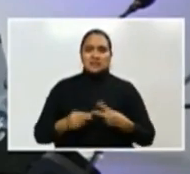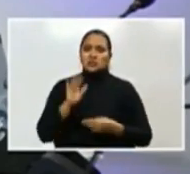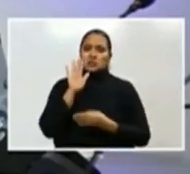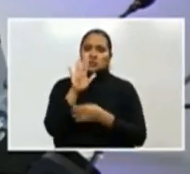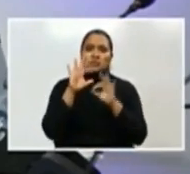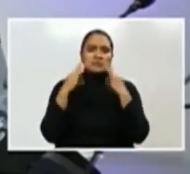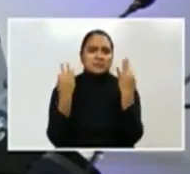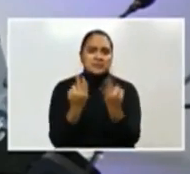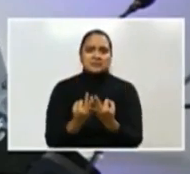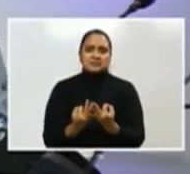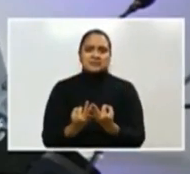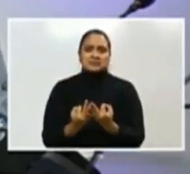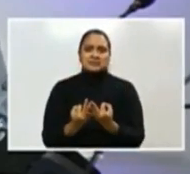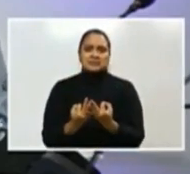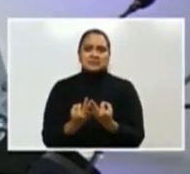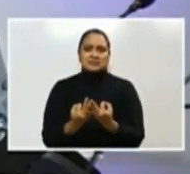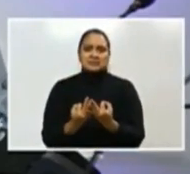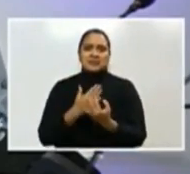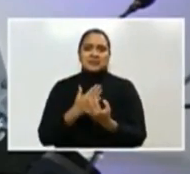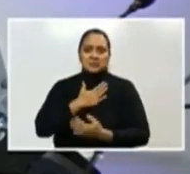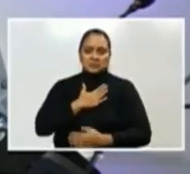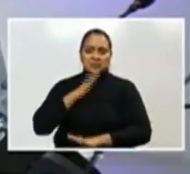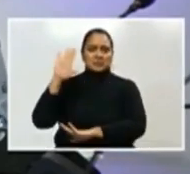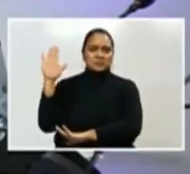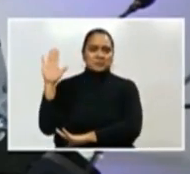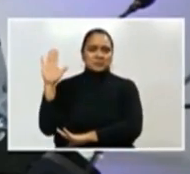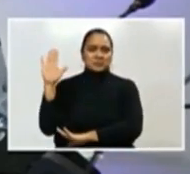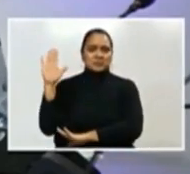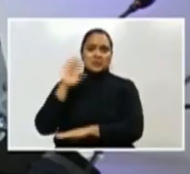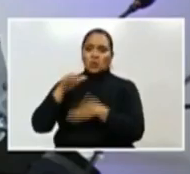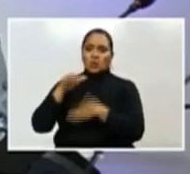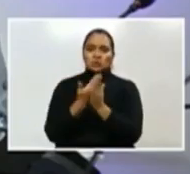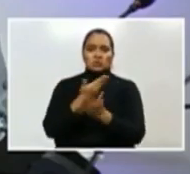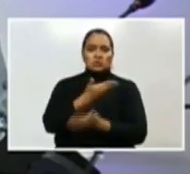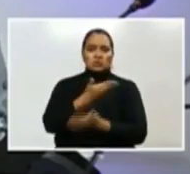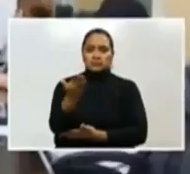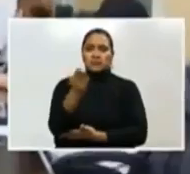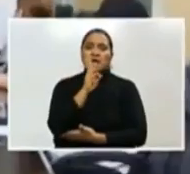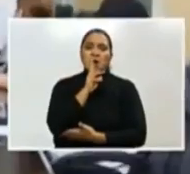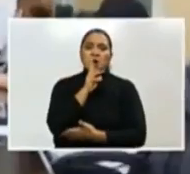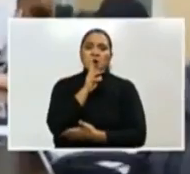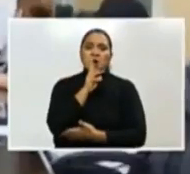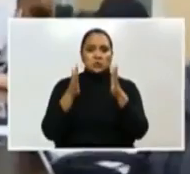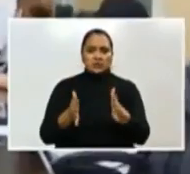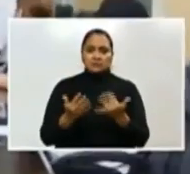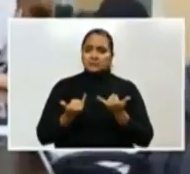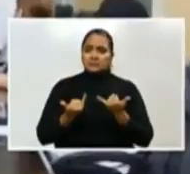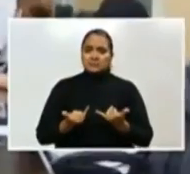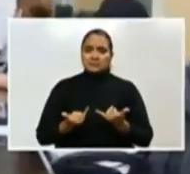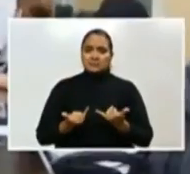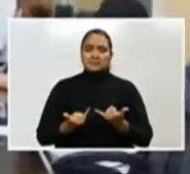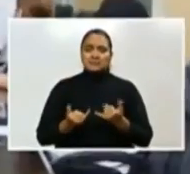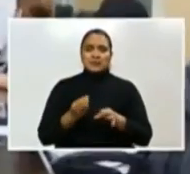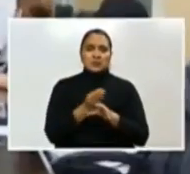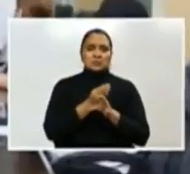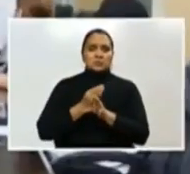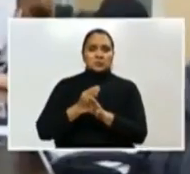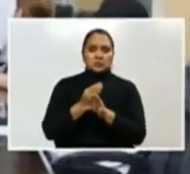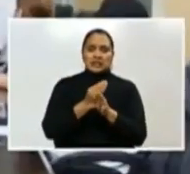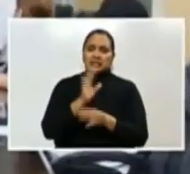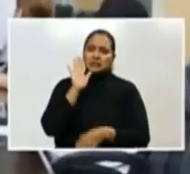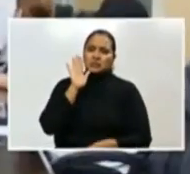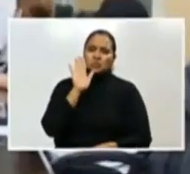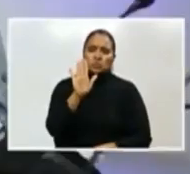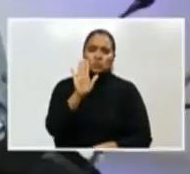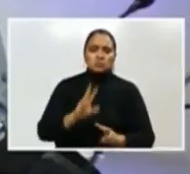familia, este es mi compromiso con todos ustedes y en este caso es proteger su vida,